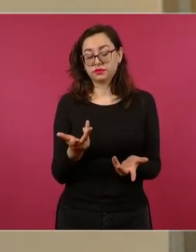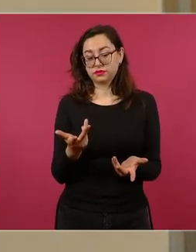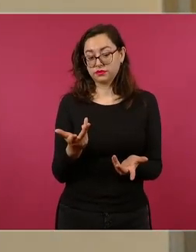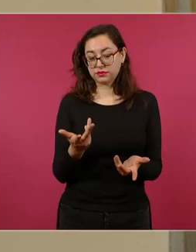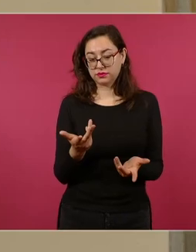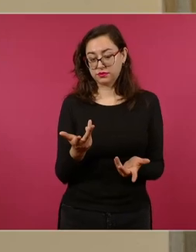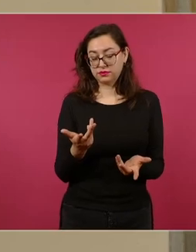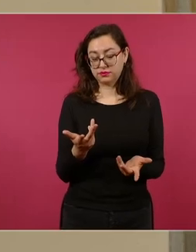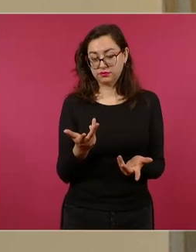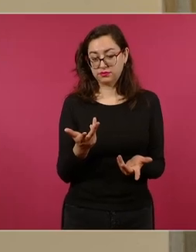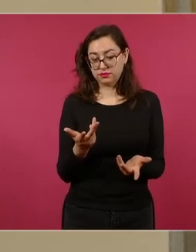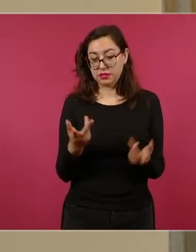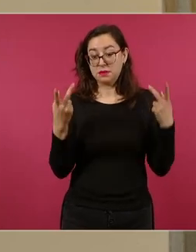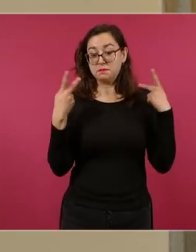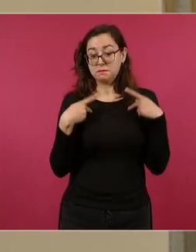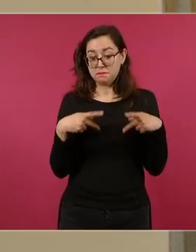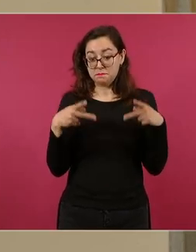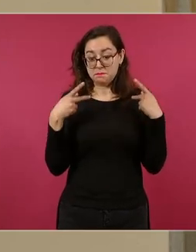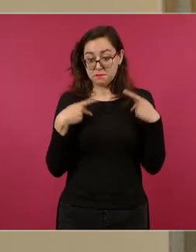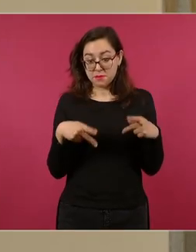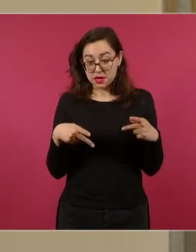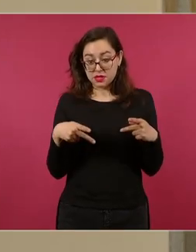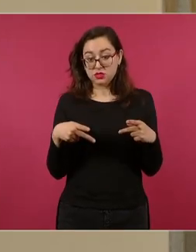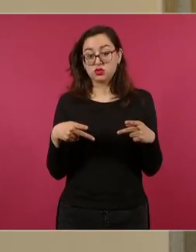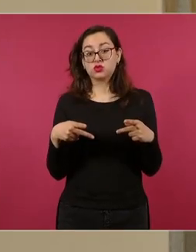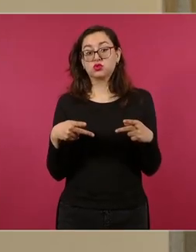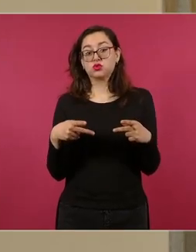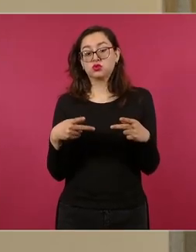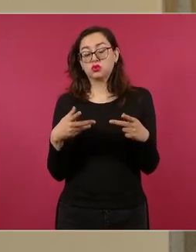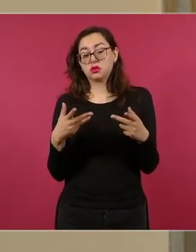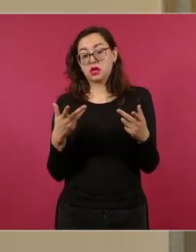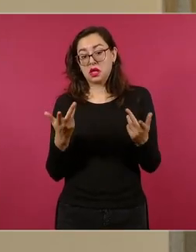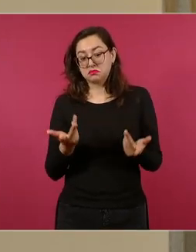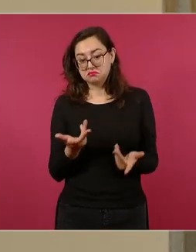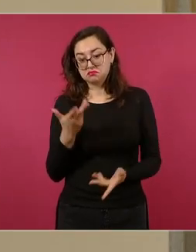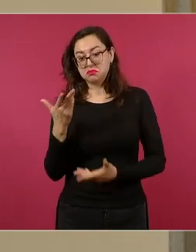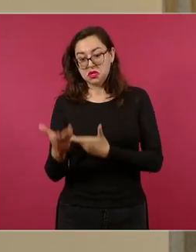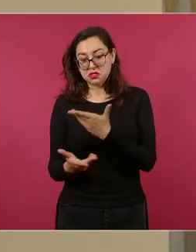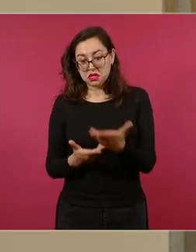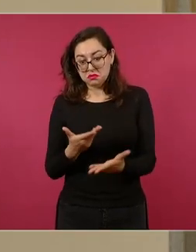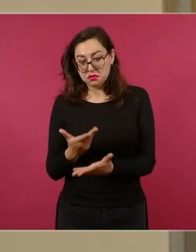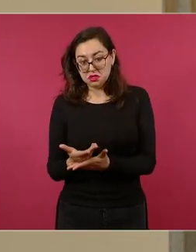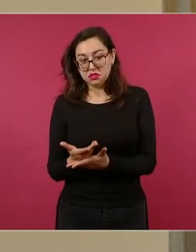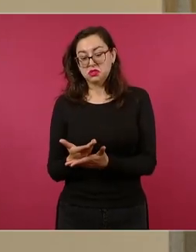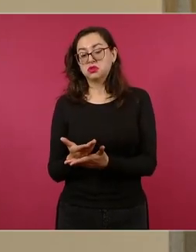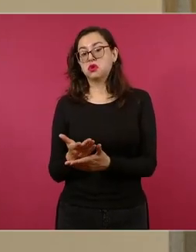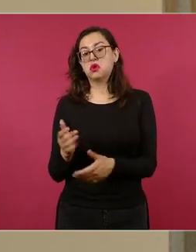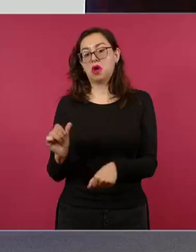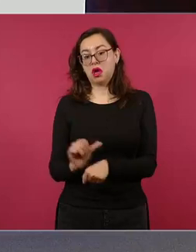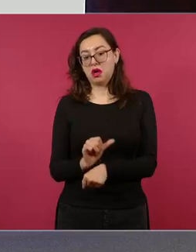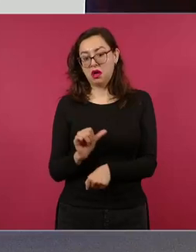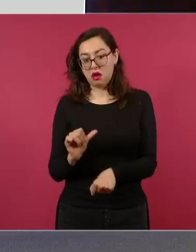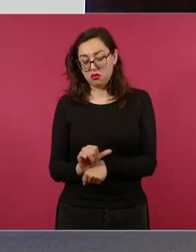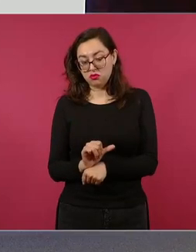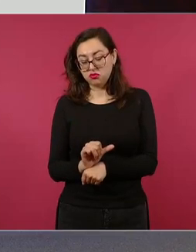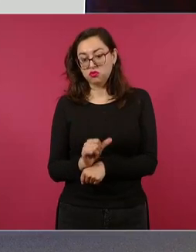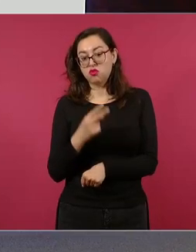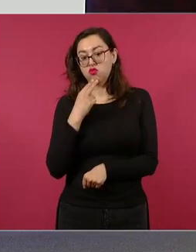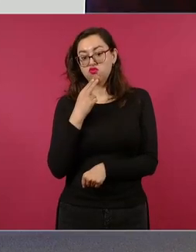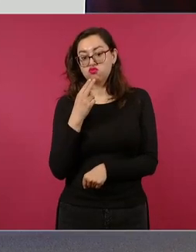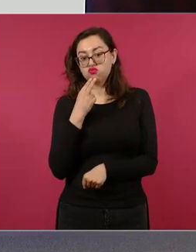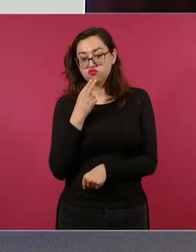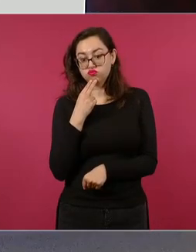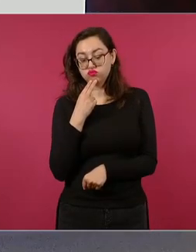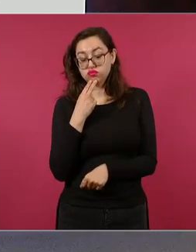y robo en contra de personas que presten o utilicen por sí o por un tercero los servicios de autotransporte federal. En agravio de cuatro